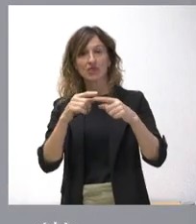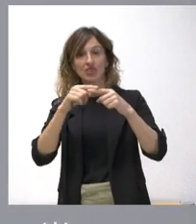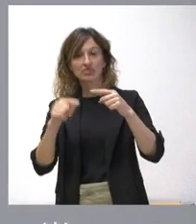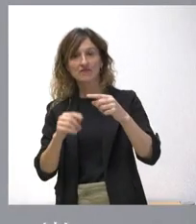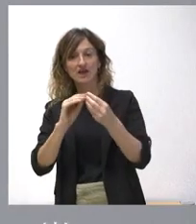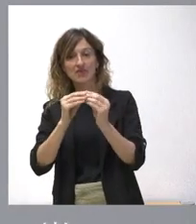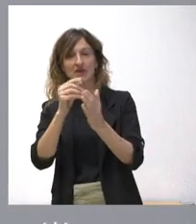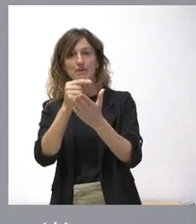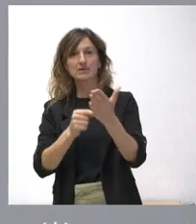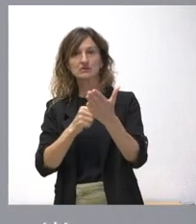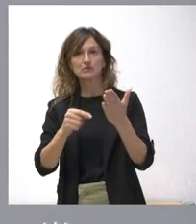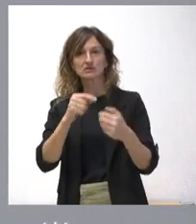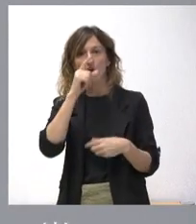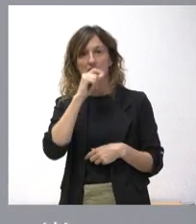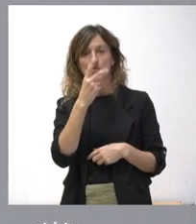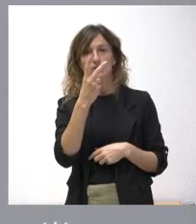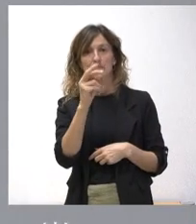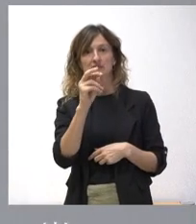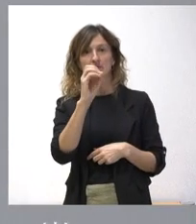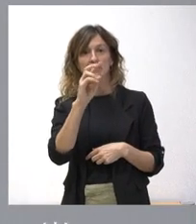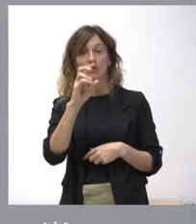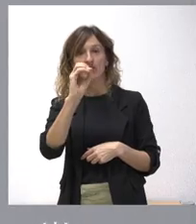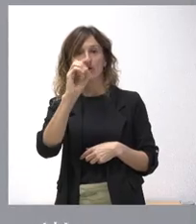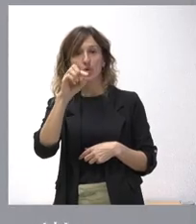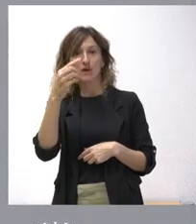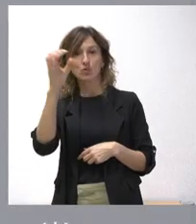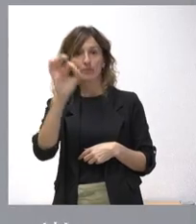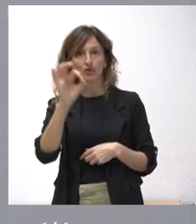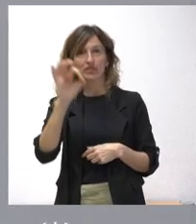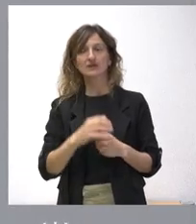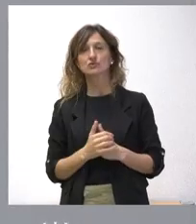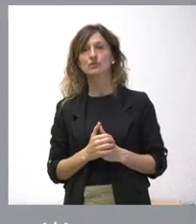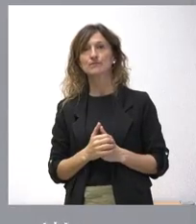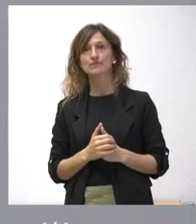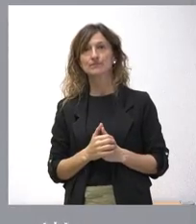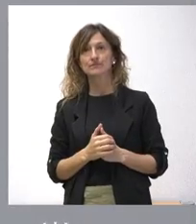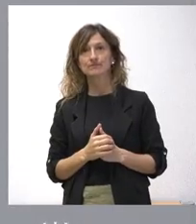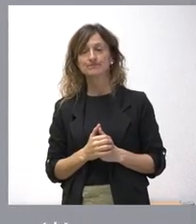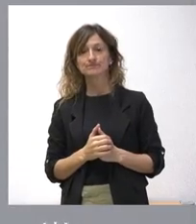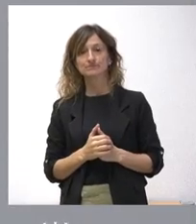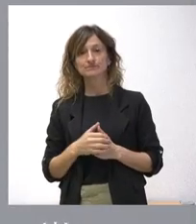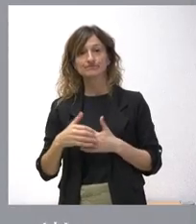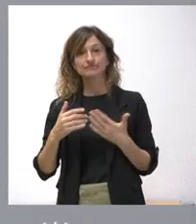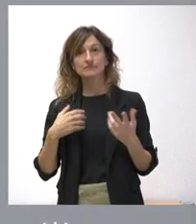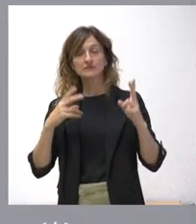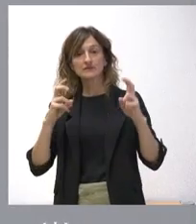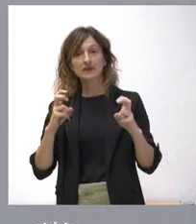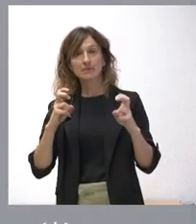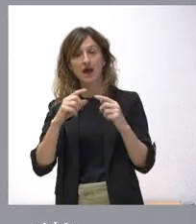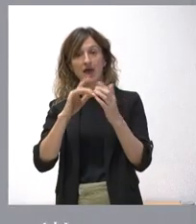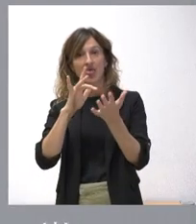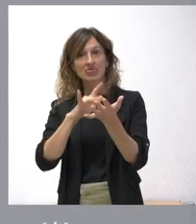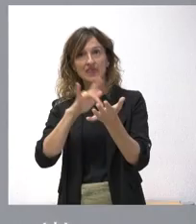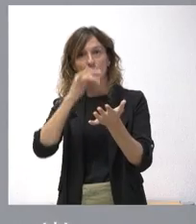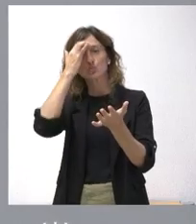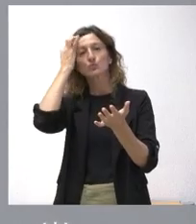el presupuesto del 2025 en el 0,1%. Y significarles que la senda de evolución de la deuda coherente